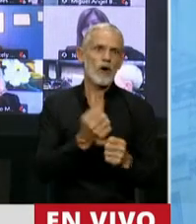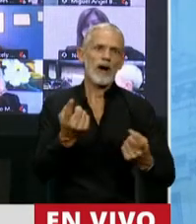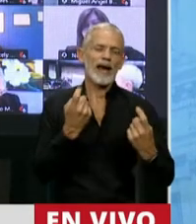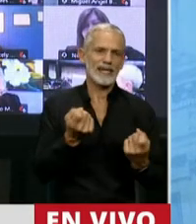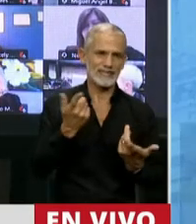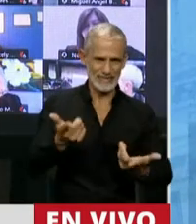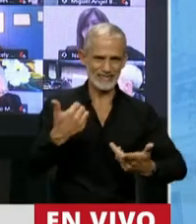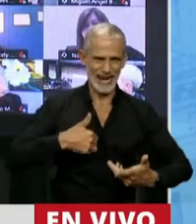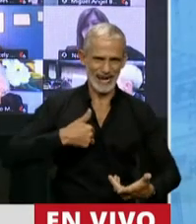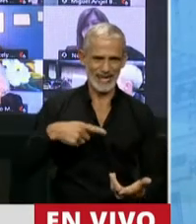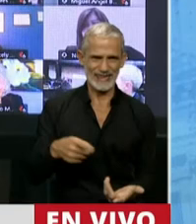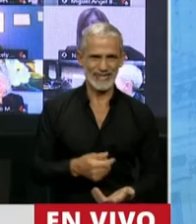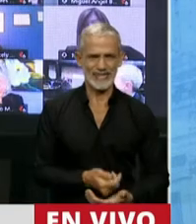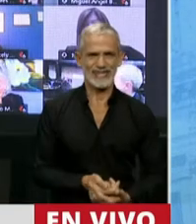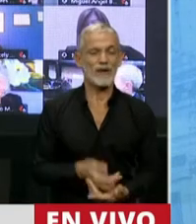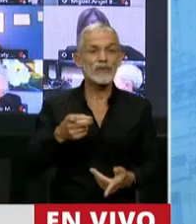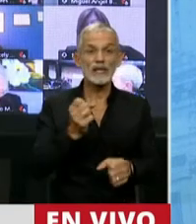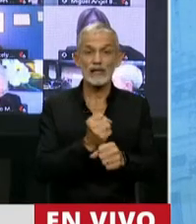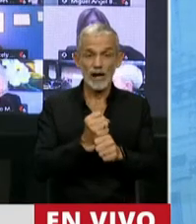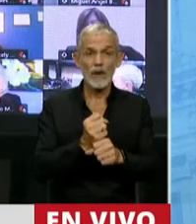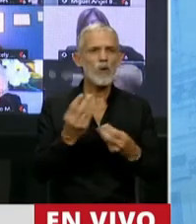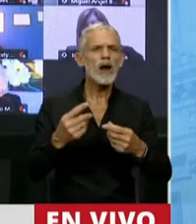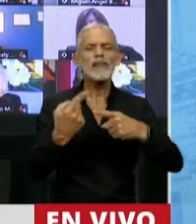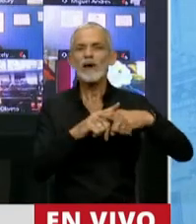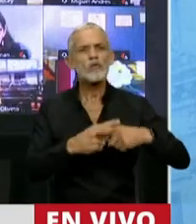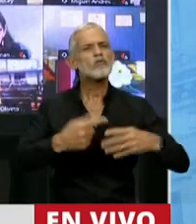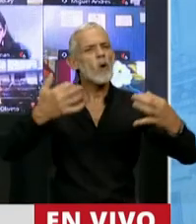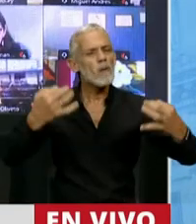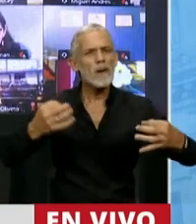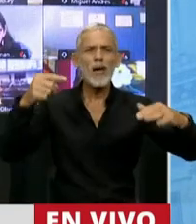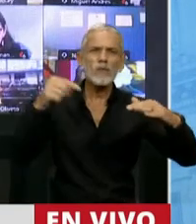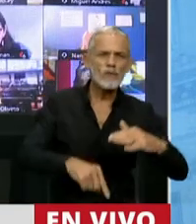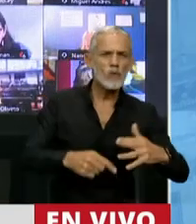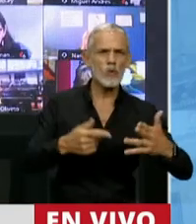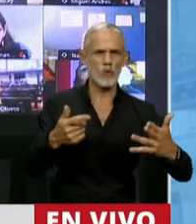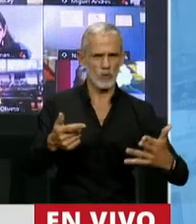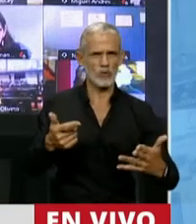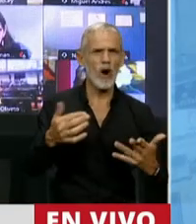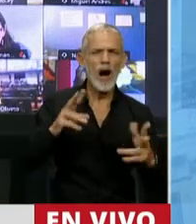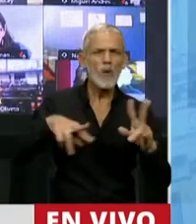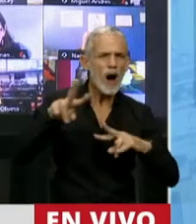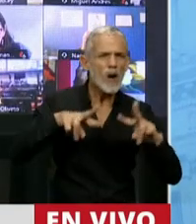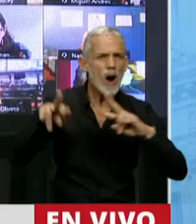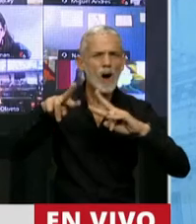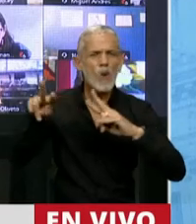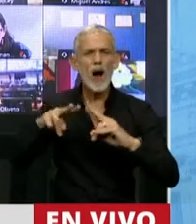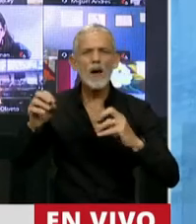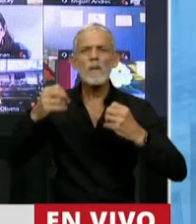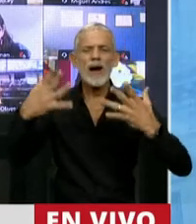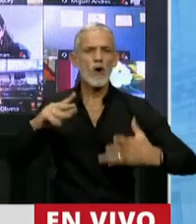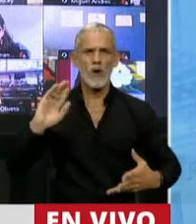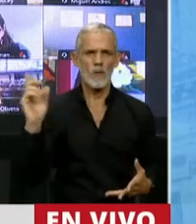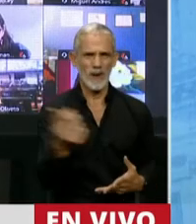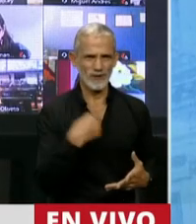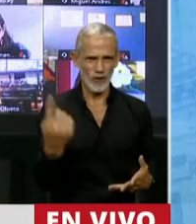merece la Argentina, ese trabajo de la discusión profunda, ese trabajo de buscar lo mejor para todos nosotros.